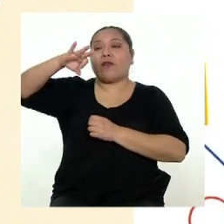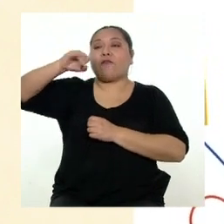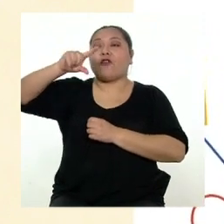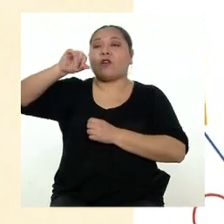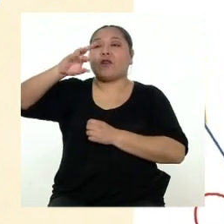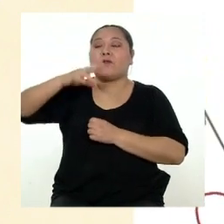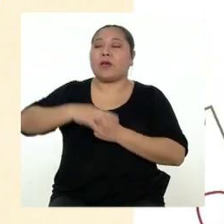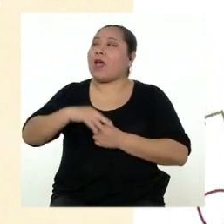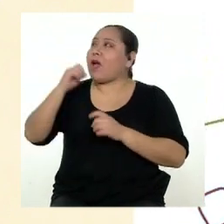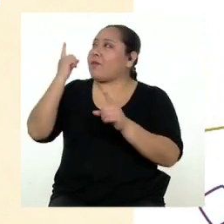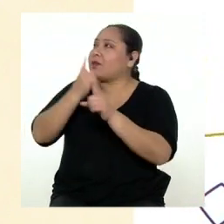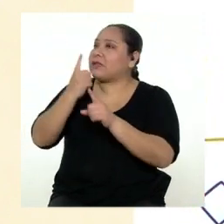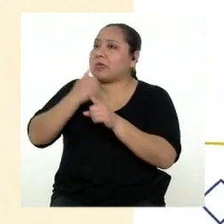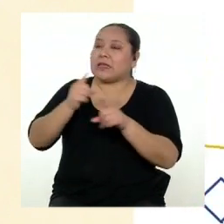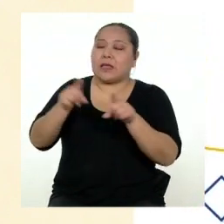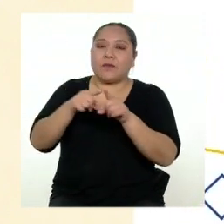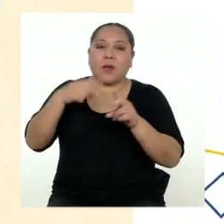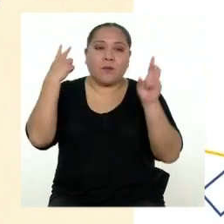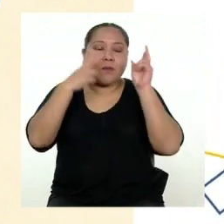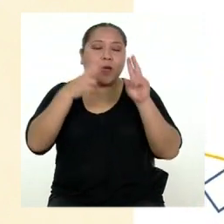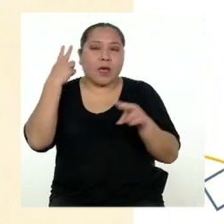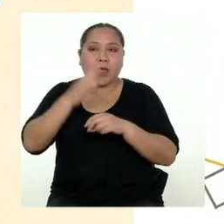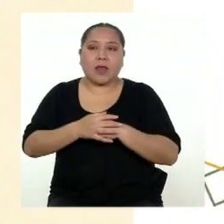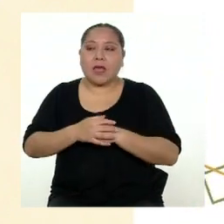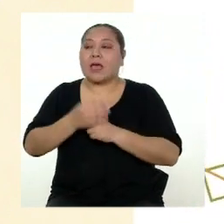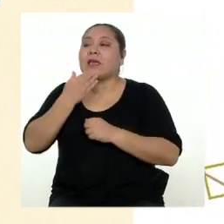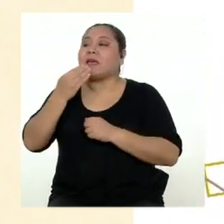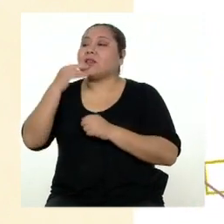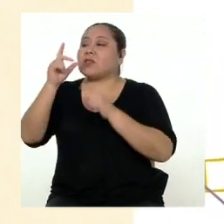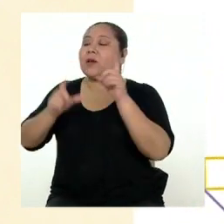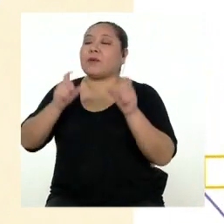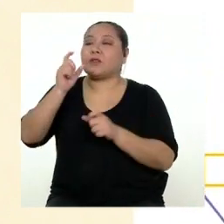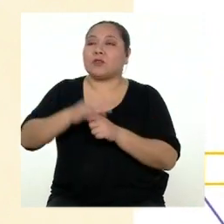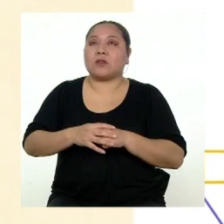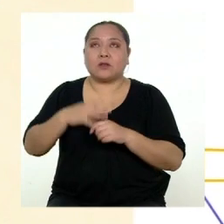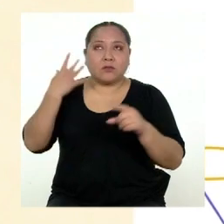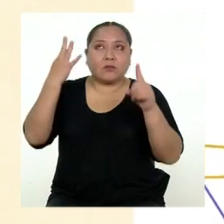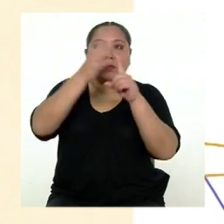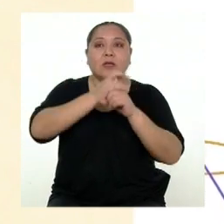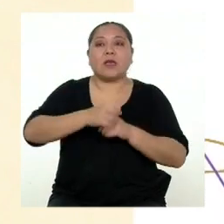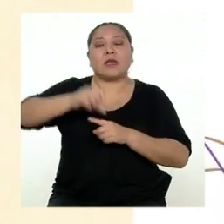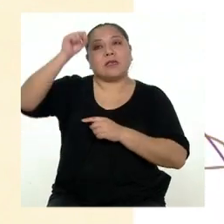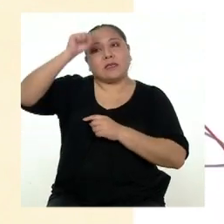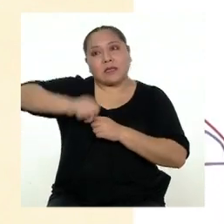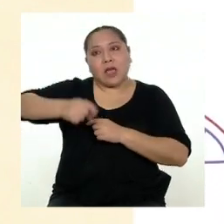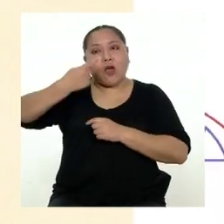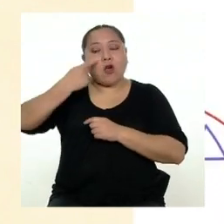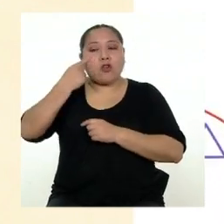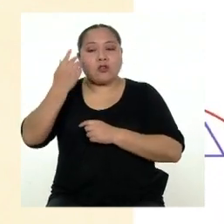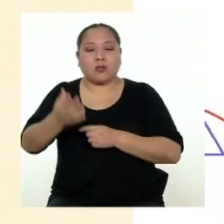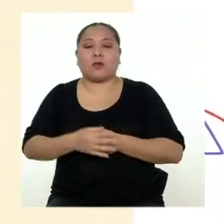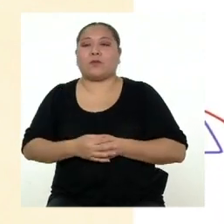¡Exacto! Y también debemos definir a nuestro público destinatario y asegurar que lo conocemos bien. Y como siempre,